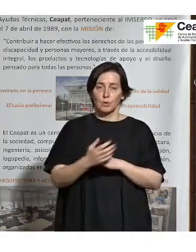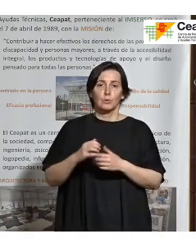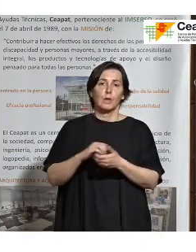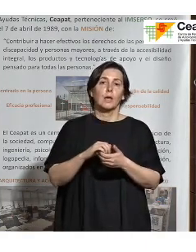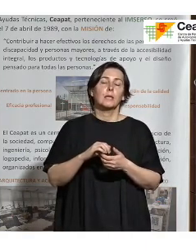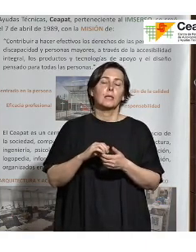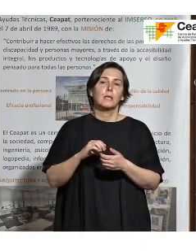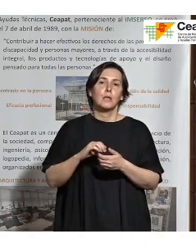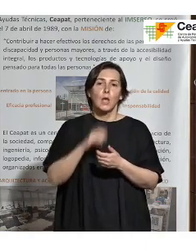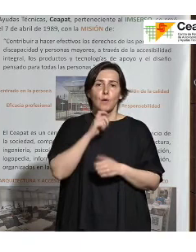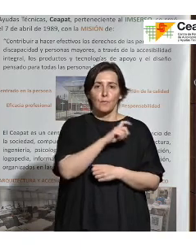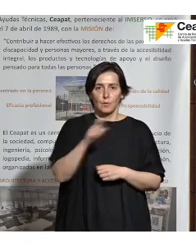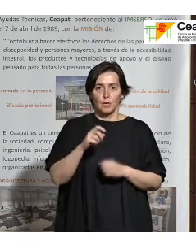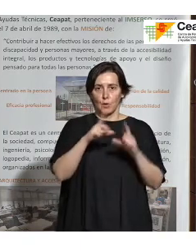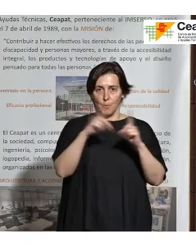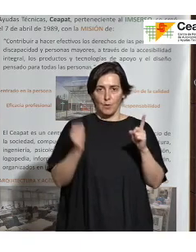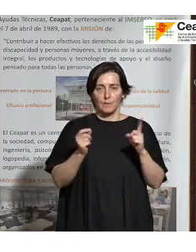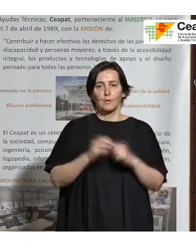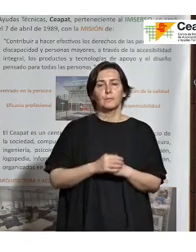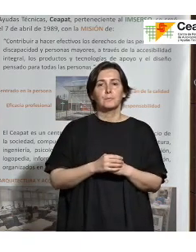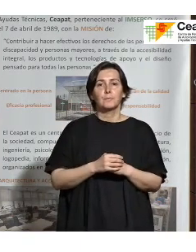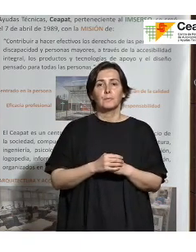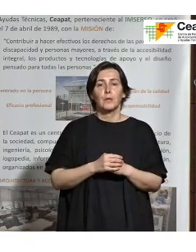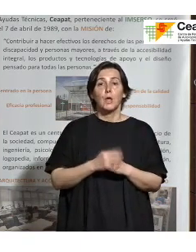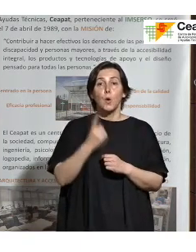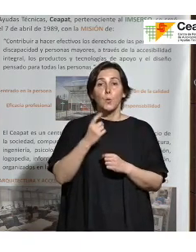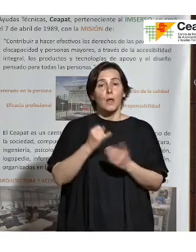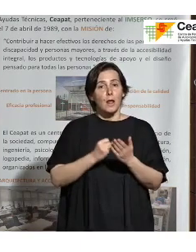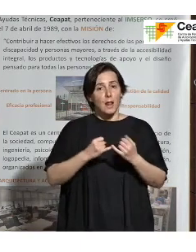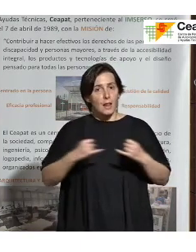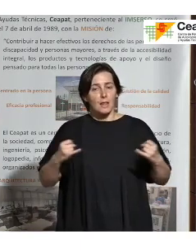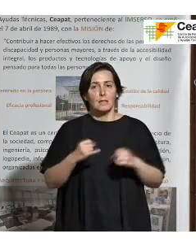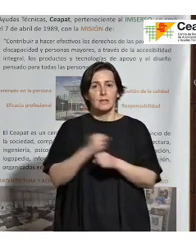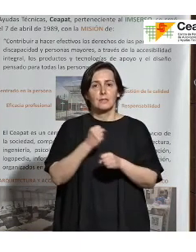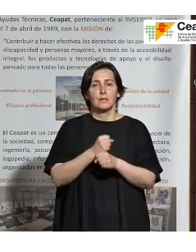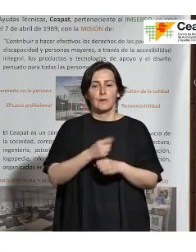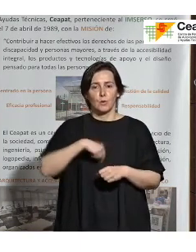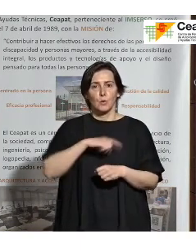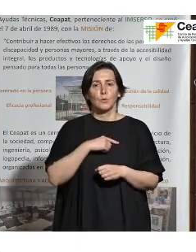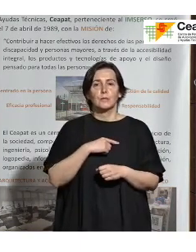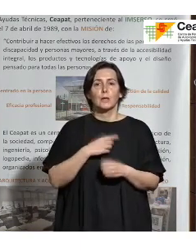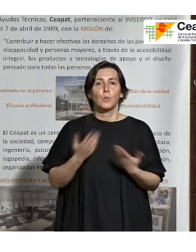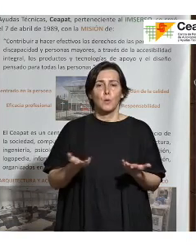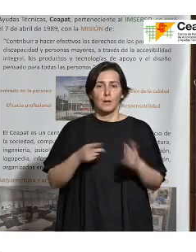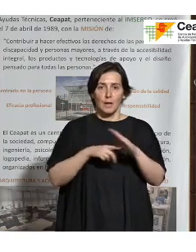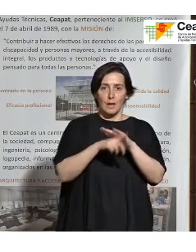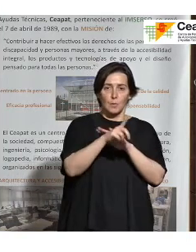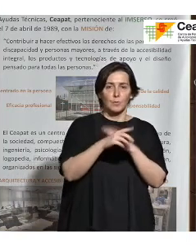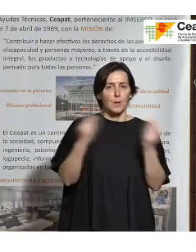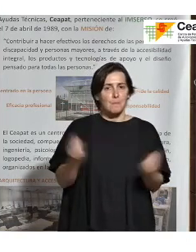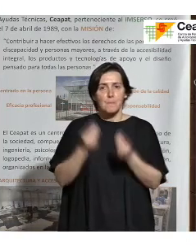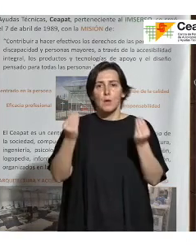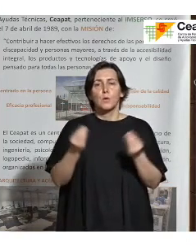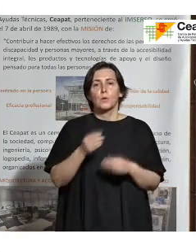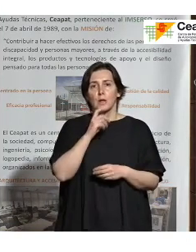Vodafone hace más de 15 años y una de las líneas de trabajo nuestra en estos últimos años ha sido pues evolucionar y mejorar y ver